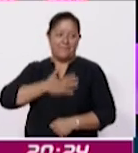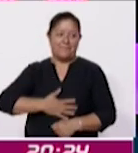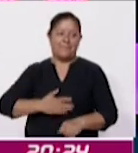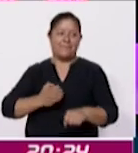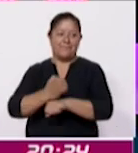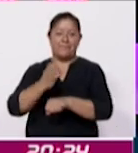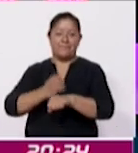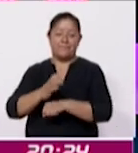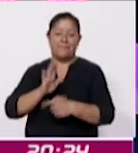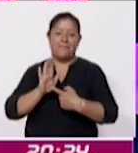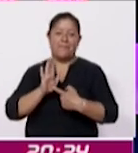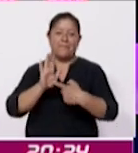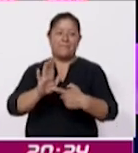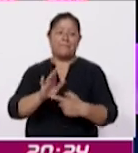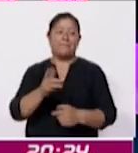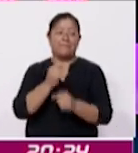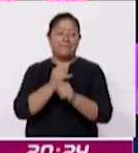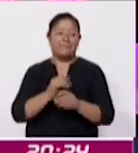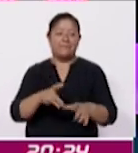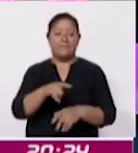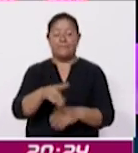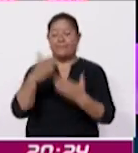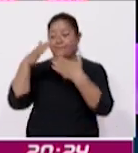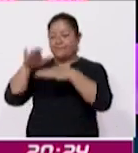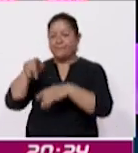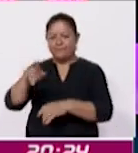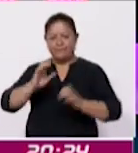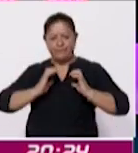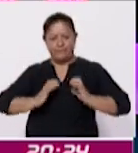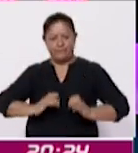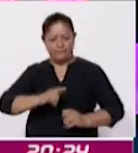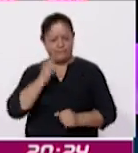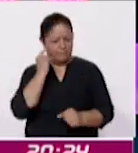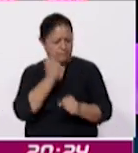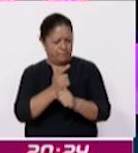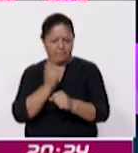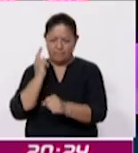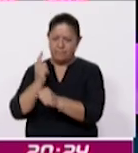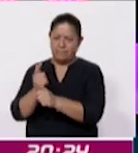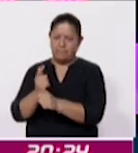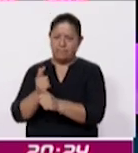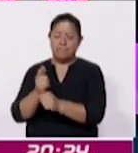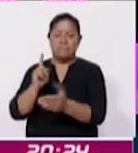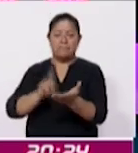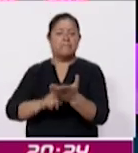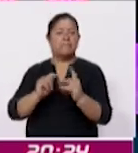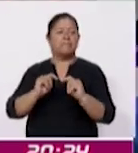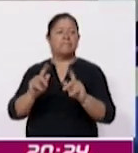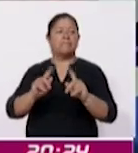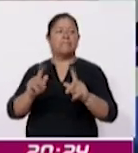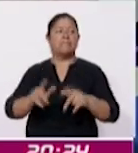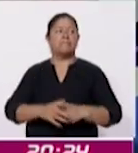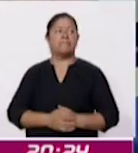un informe sobre los hallazgos de cuerpos humanos sin vida en territorio tlaxcalteca.